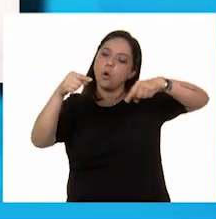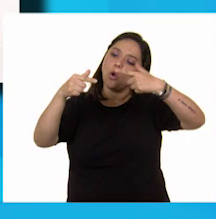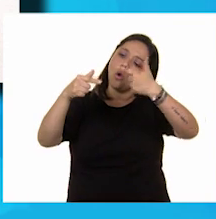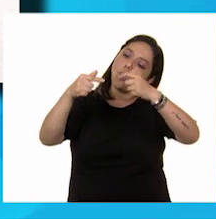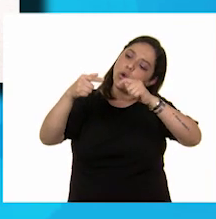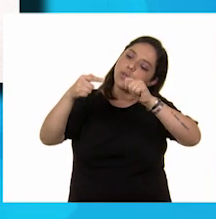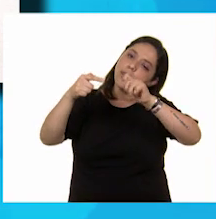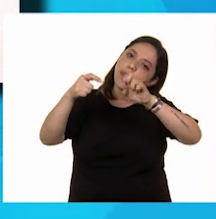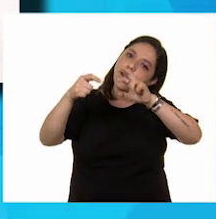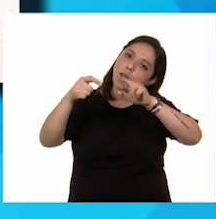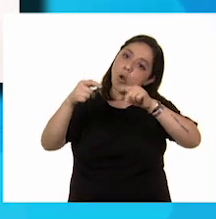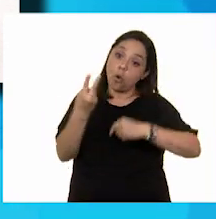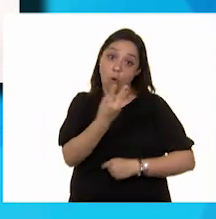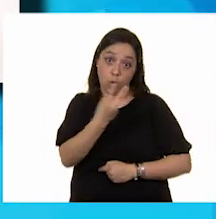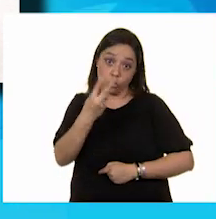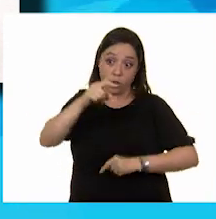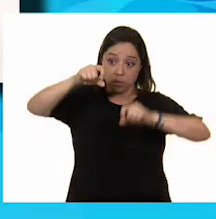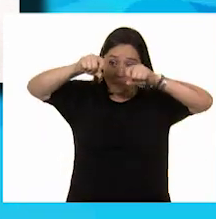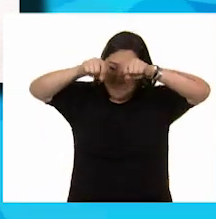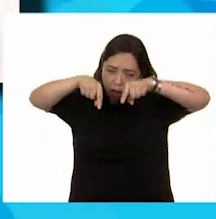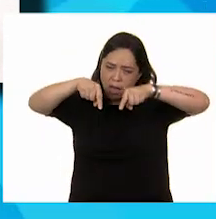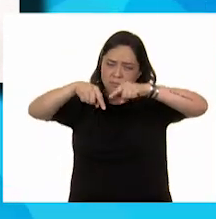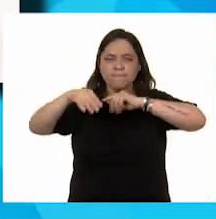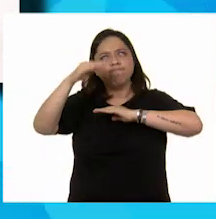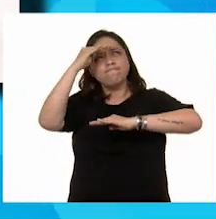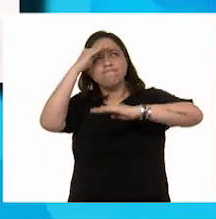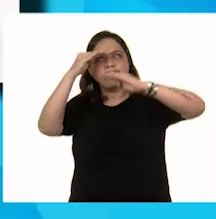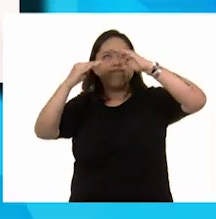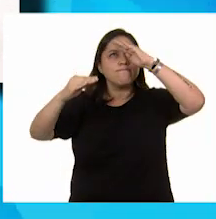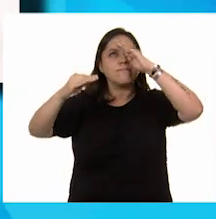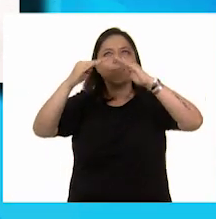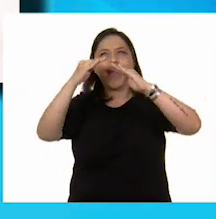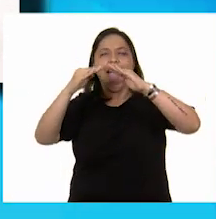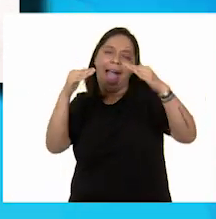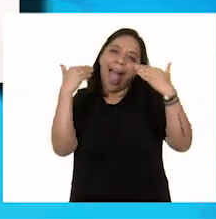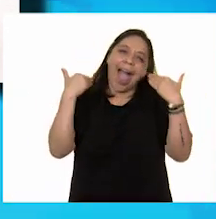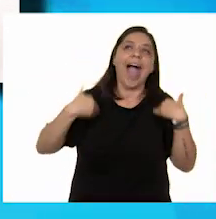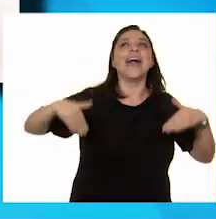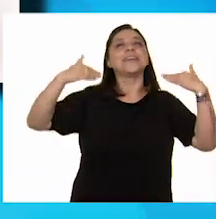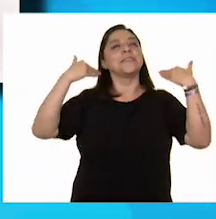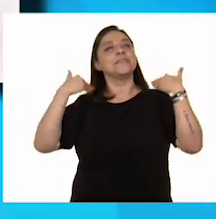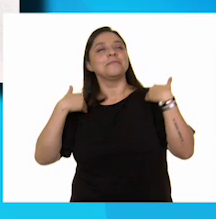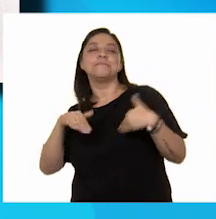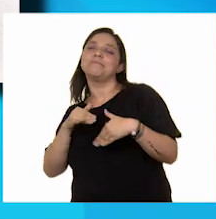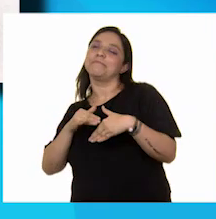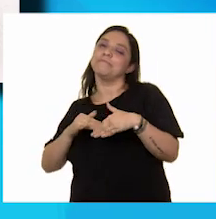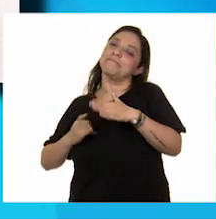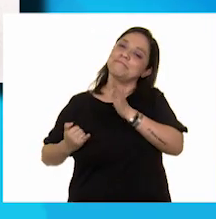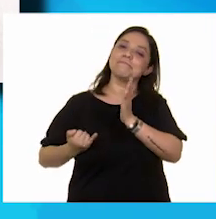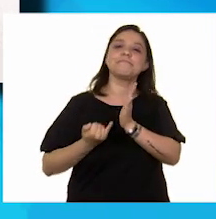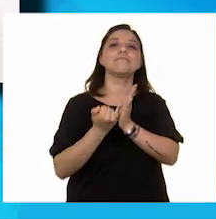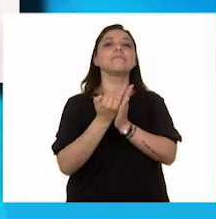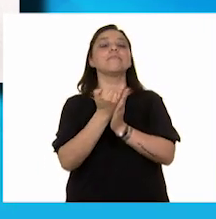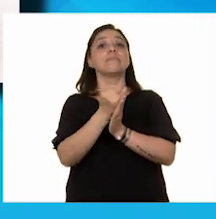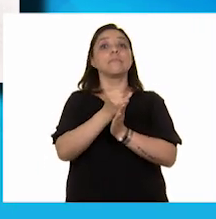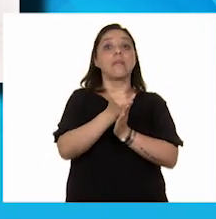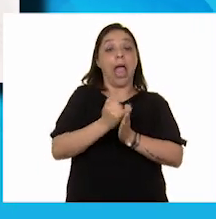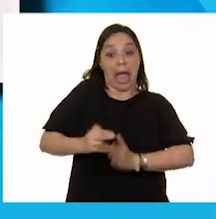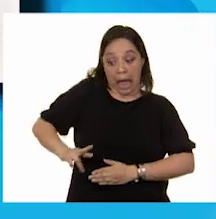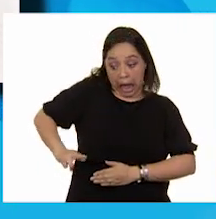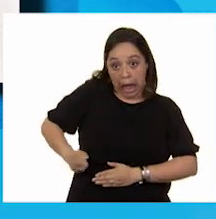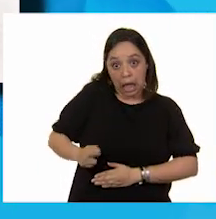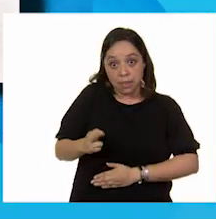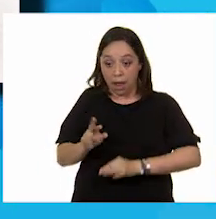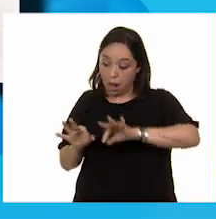Cierto día decidieron que era el momento de iniciar la aventura, así que se dejaron llevar por la corriente del río